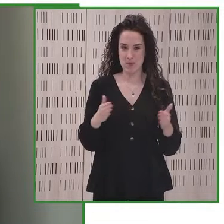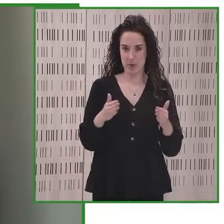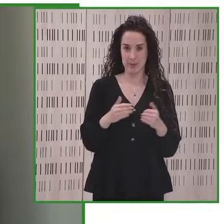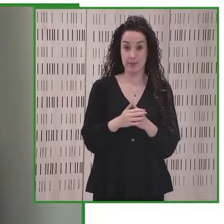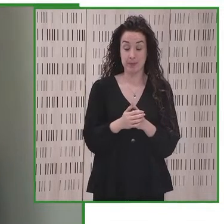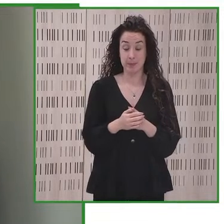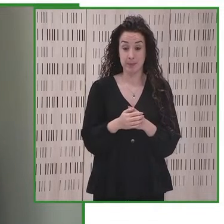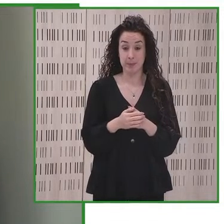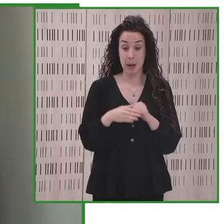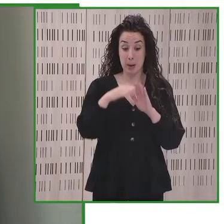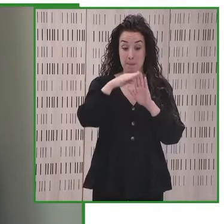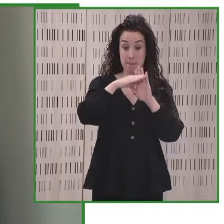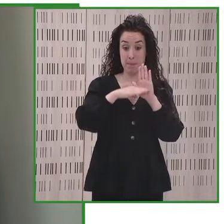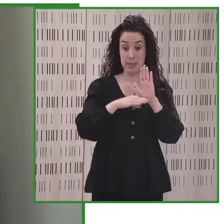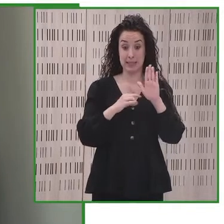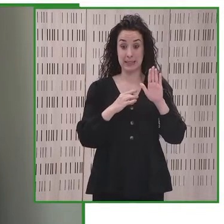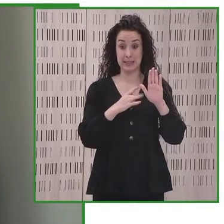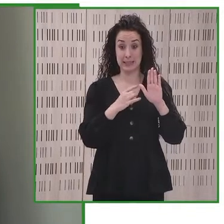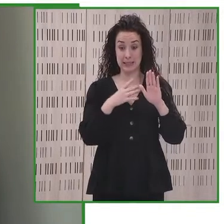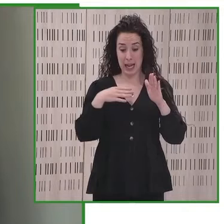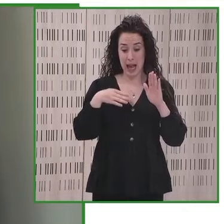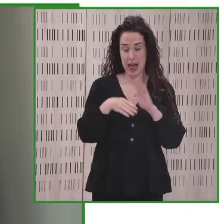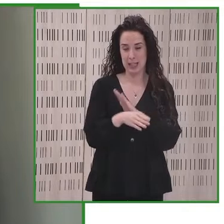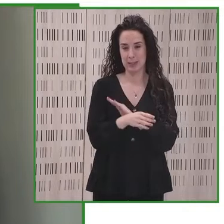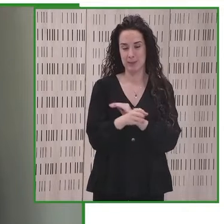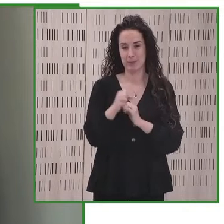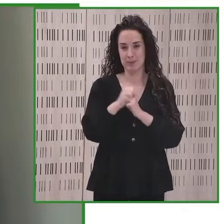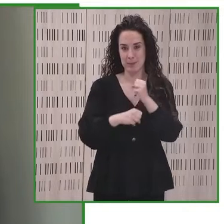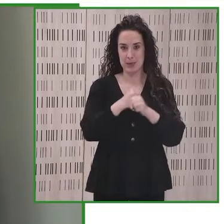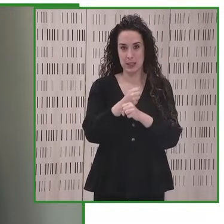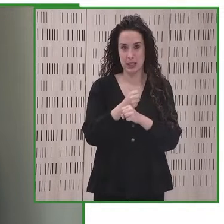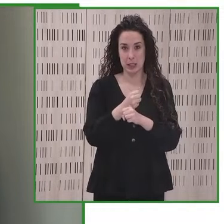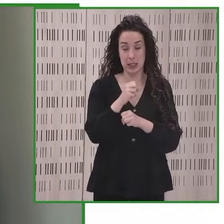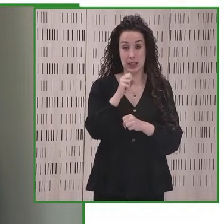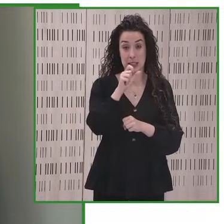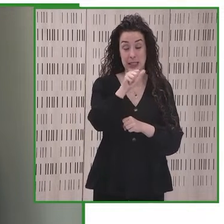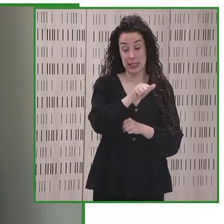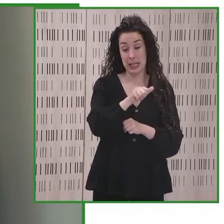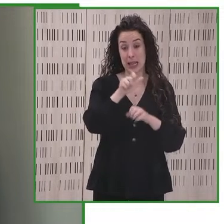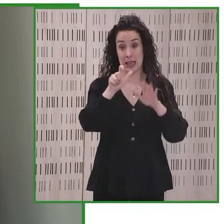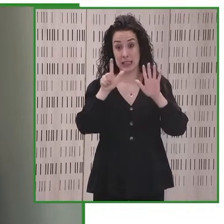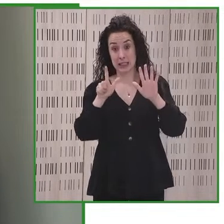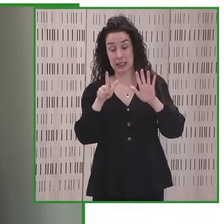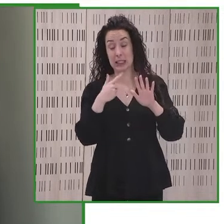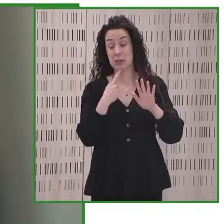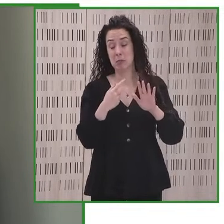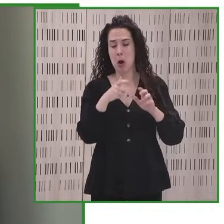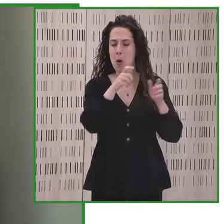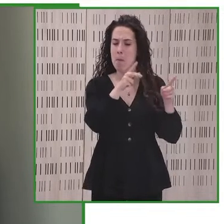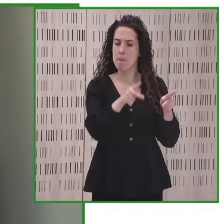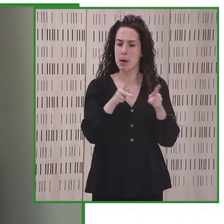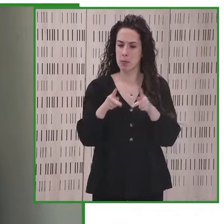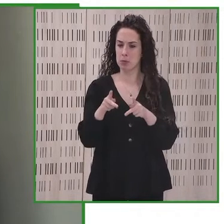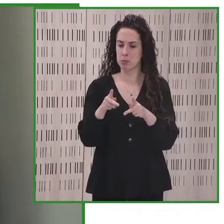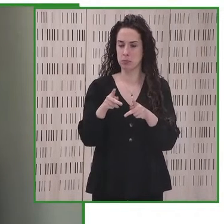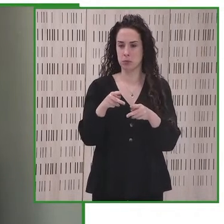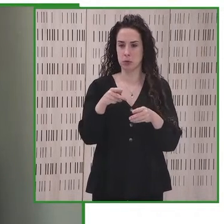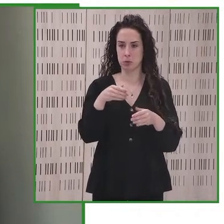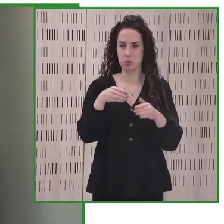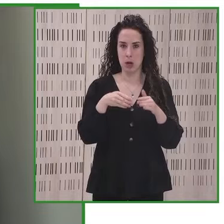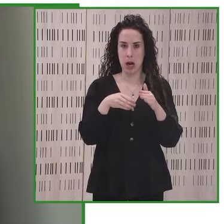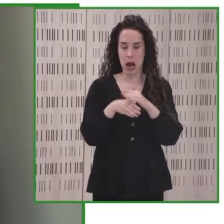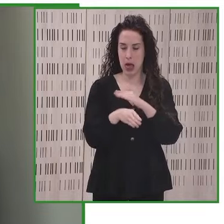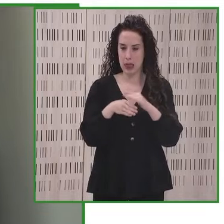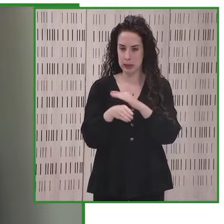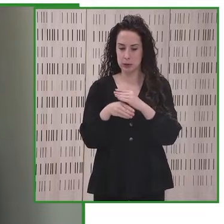Según el Plan de Chile Accesible del año 2017 se proyectó que quienes aquellas que hacen uso de las medidas de accesibilidad en Chile superará más